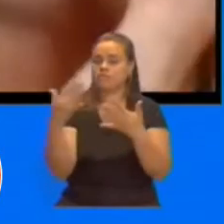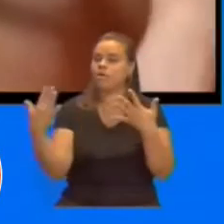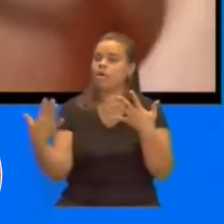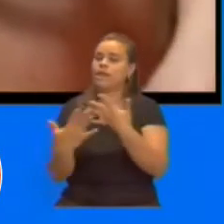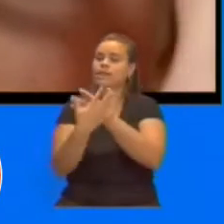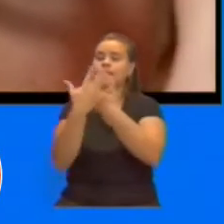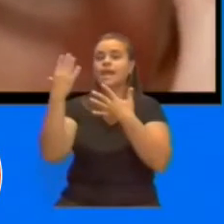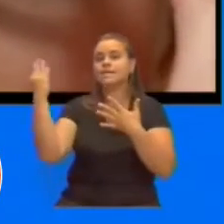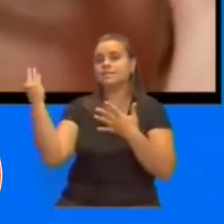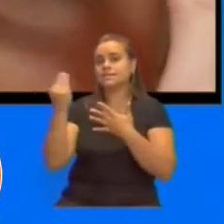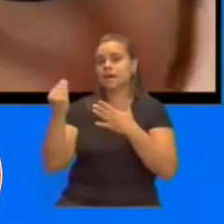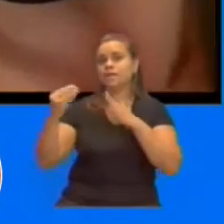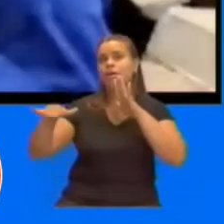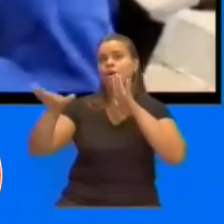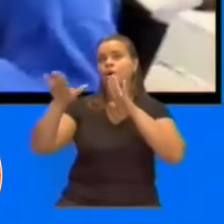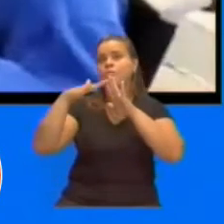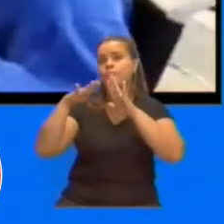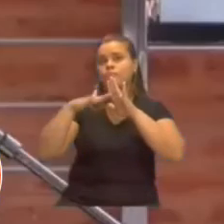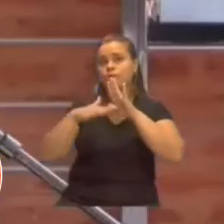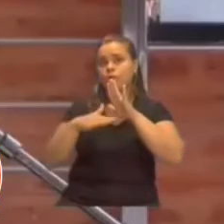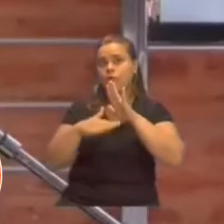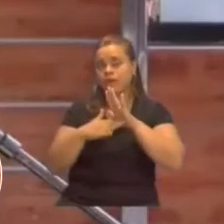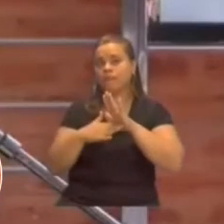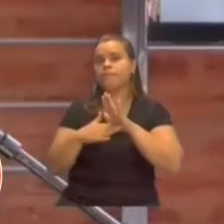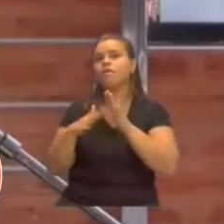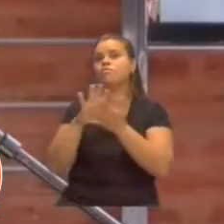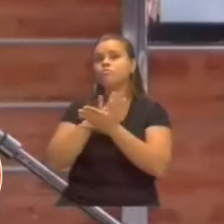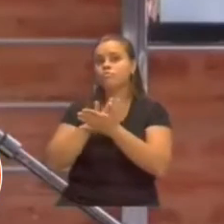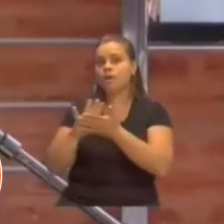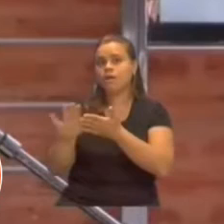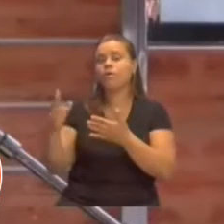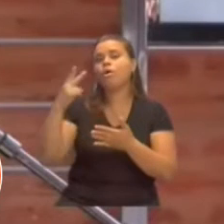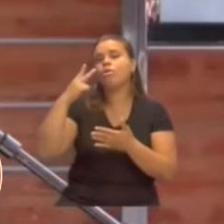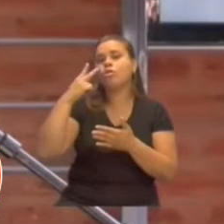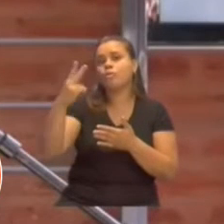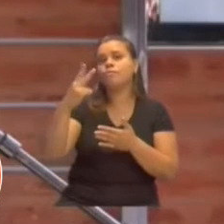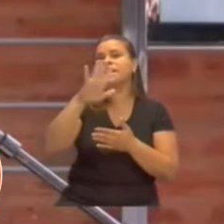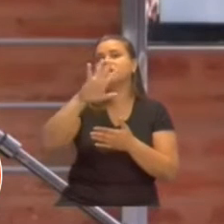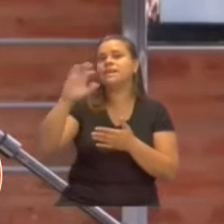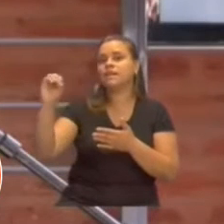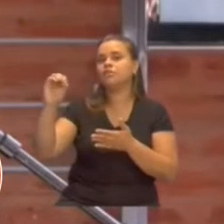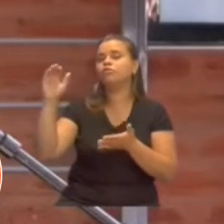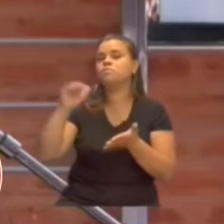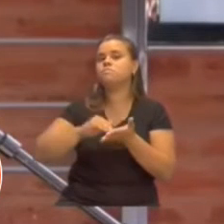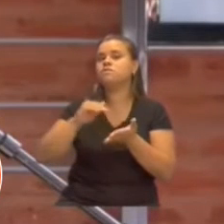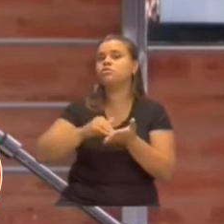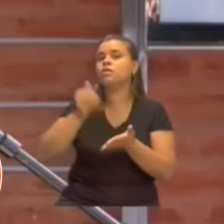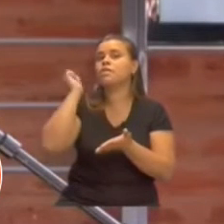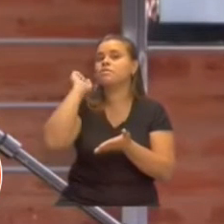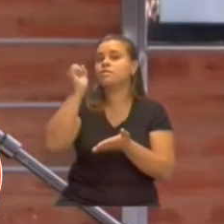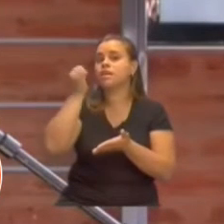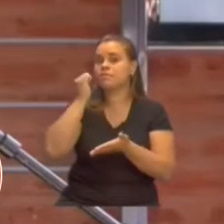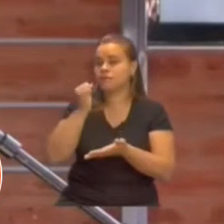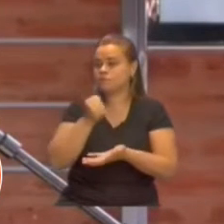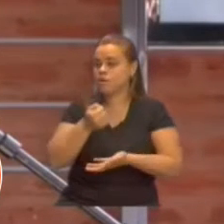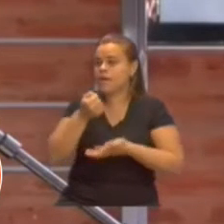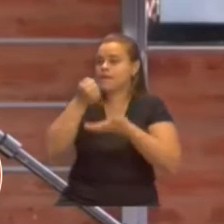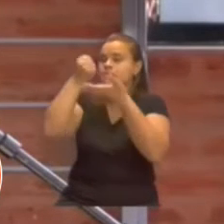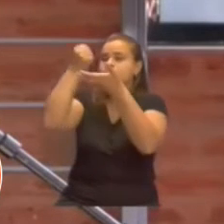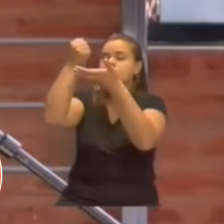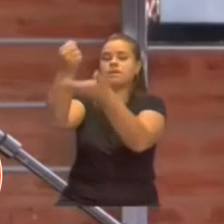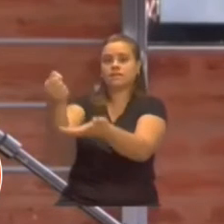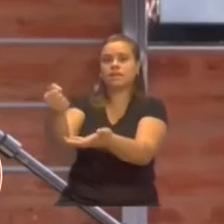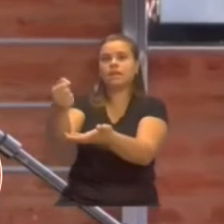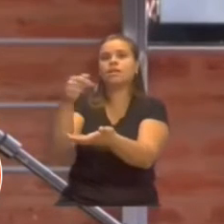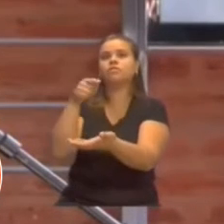un programa de 4.521 millones de pesos de desembolsos para liberar las distintas órdenes de